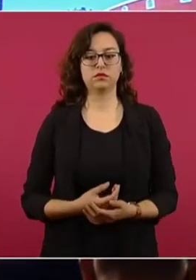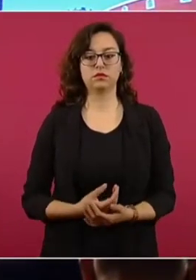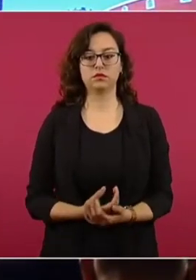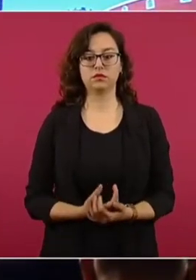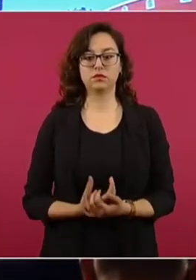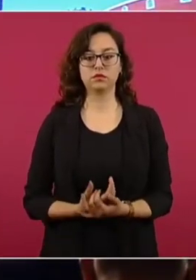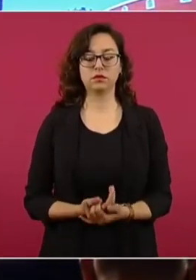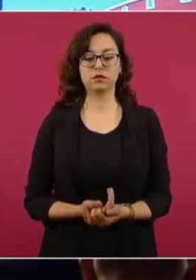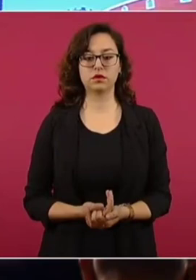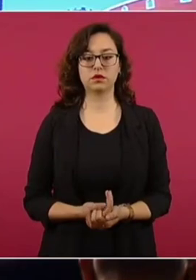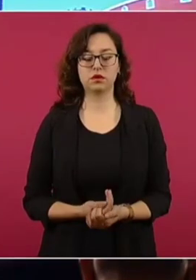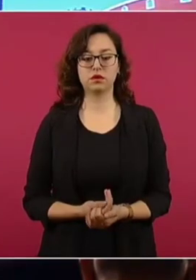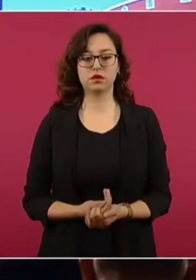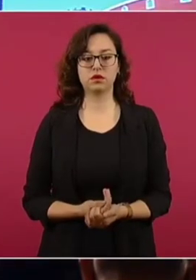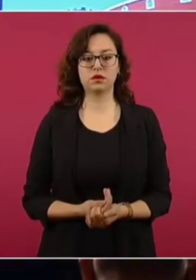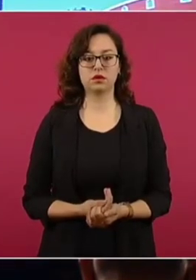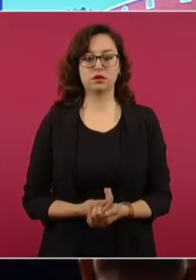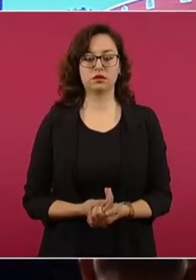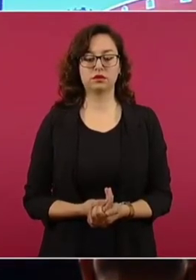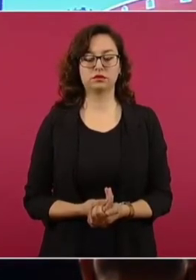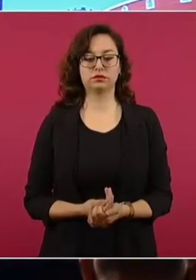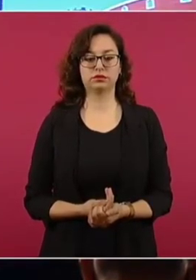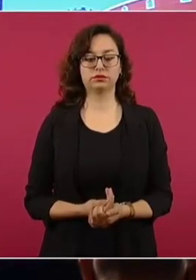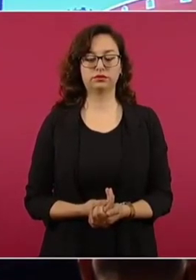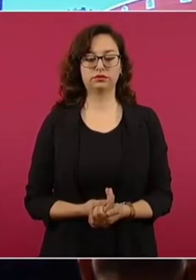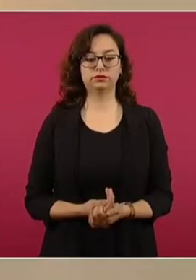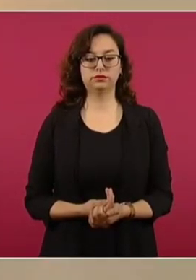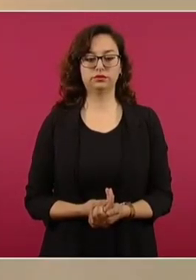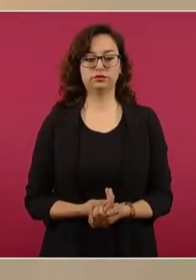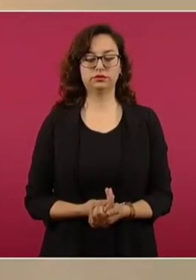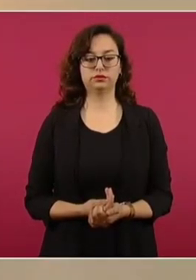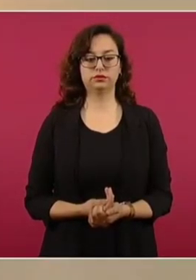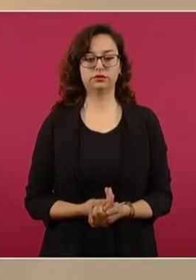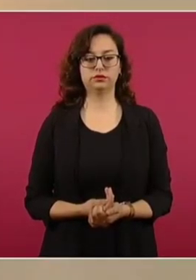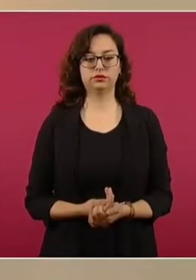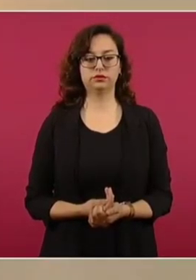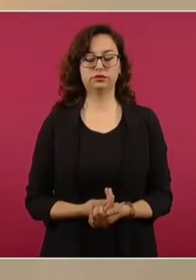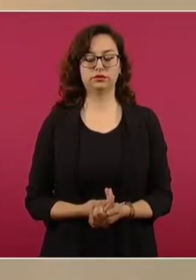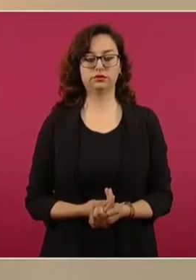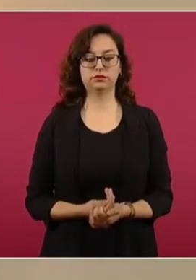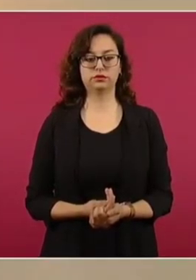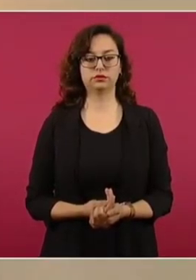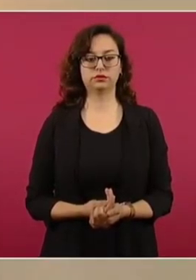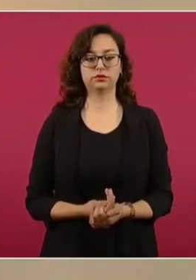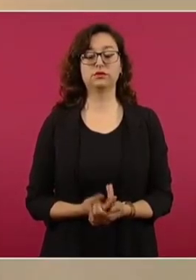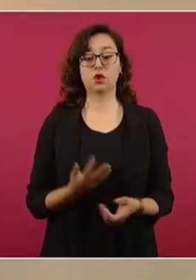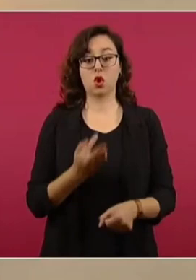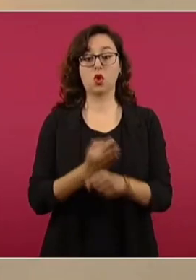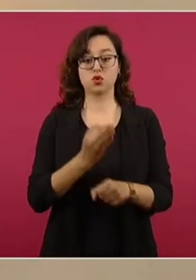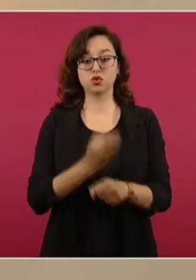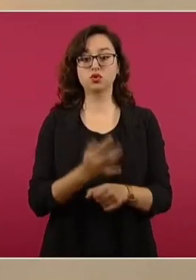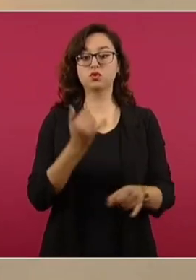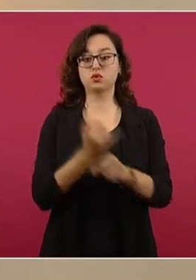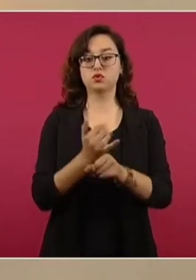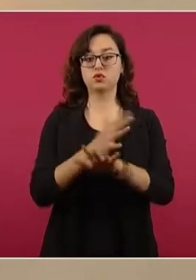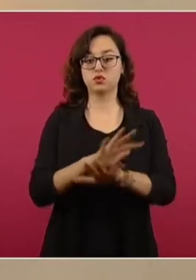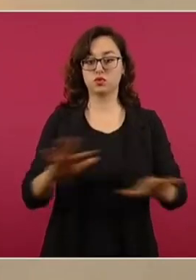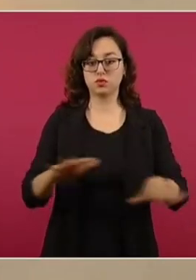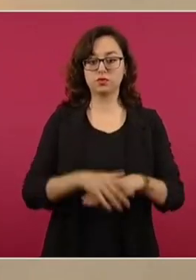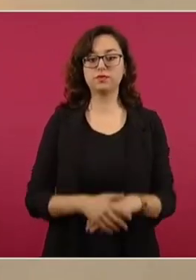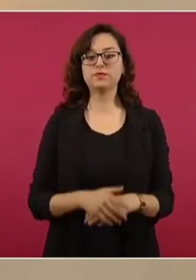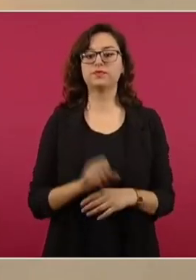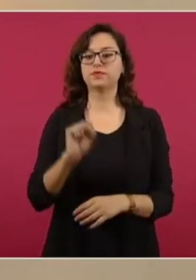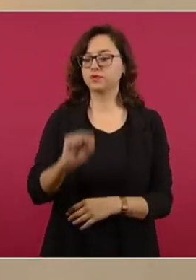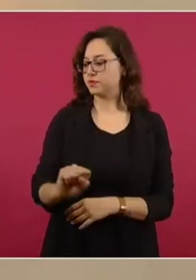Mario Escobar y la señora Dolores Basaldúa. De tal suerte que informamos que el pasado día sábado